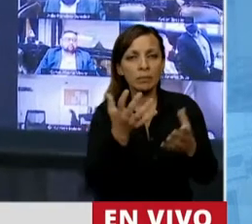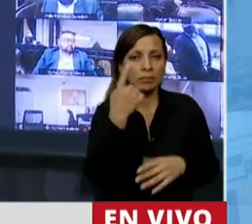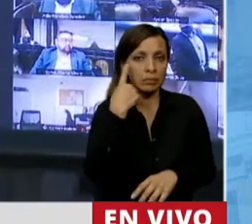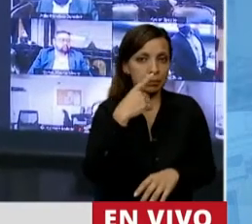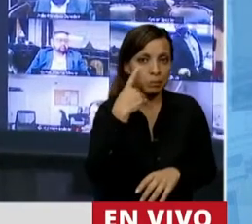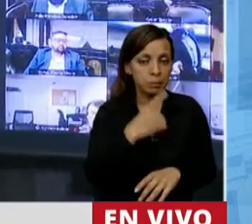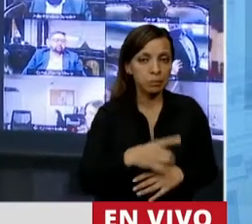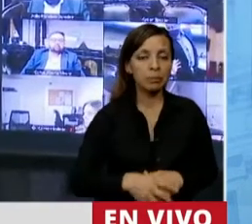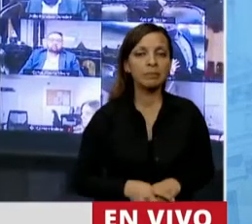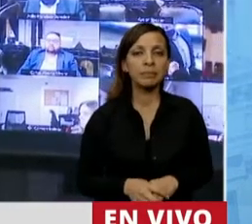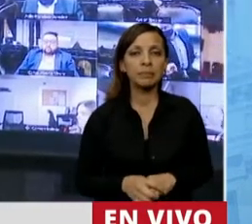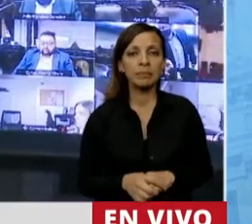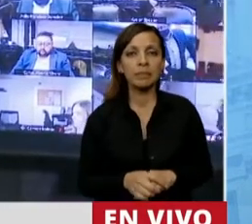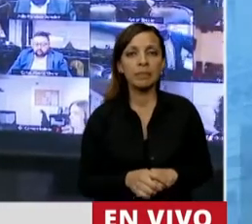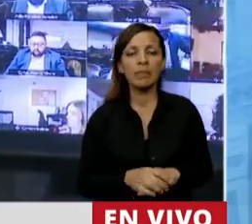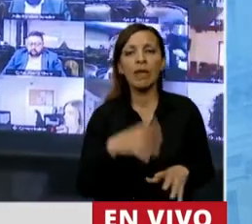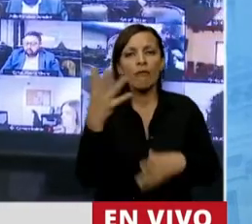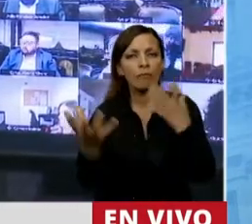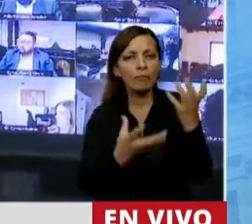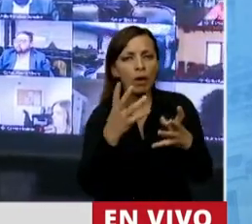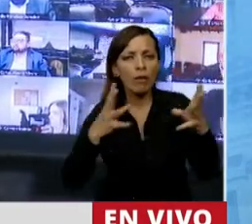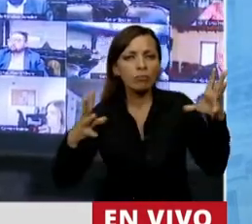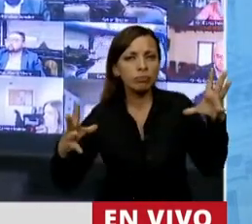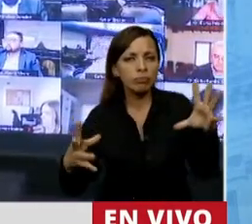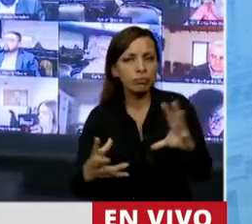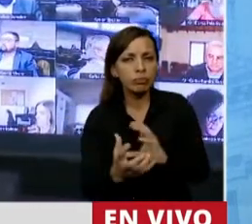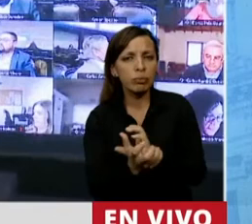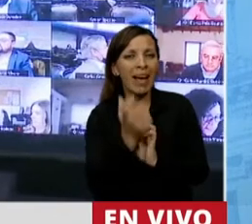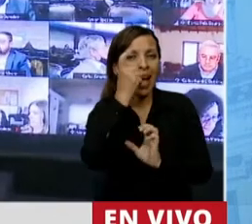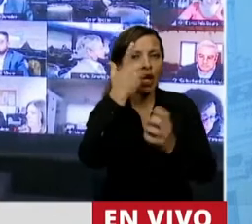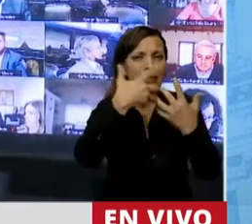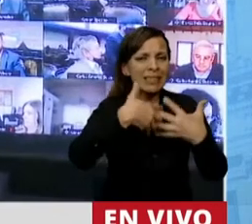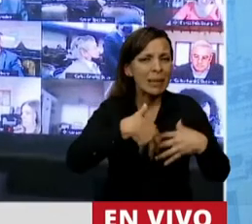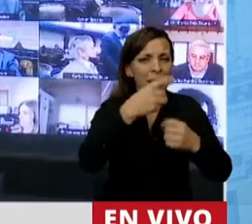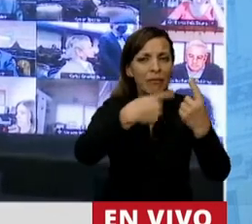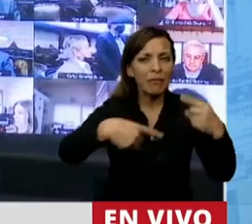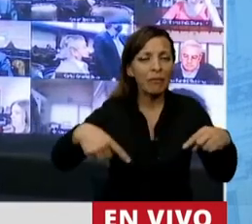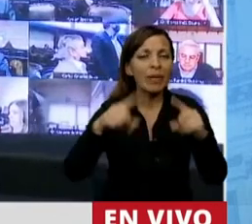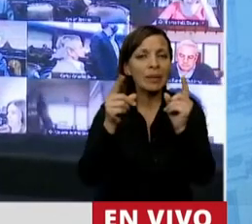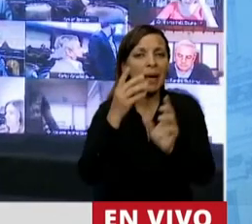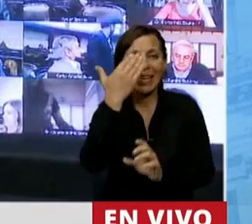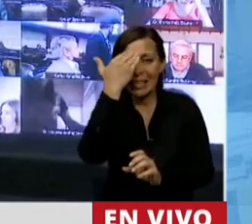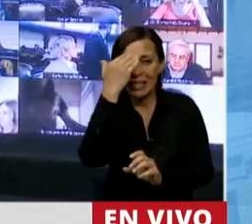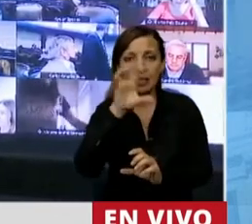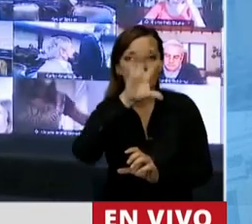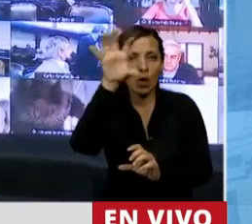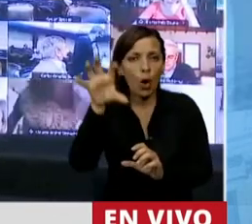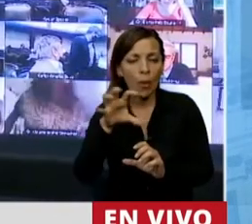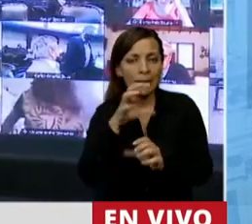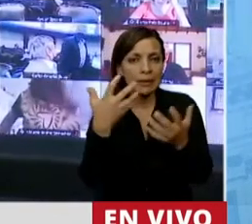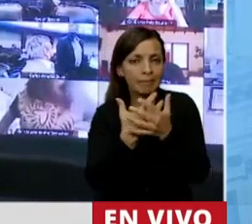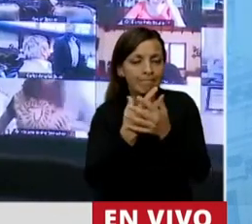los fuegos destruyeron valiosos ecosistemas y sometieron a 15 provincias bajo las llamas.